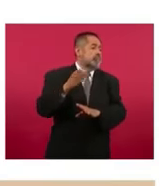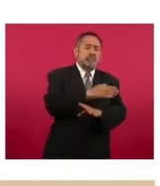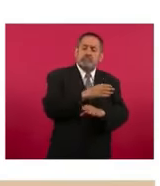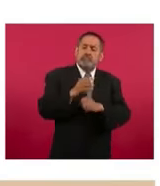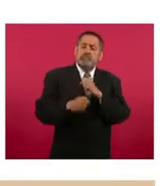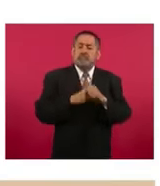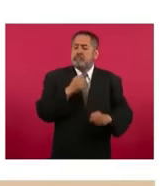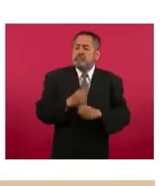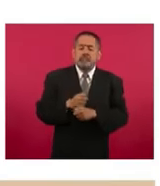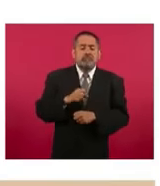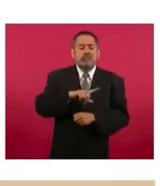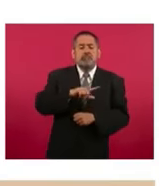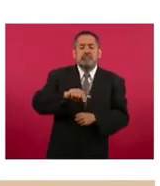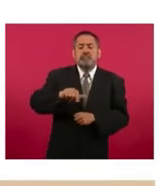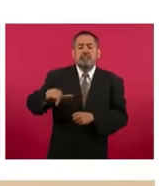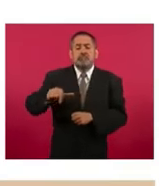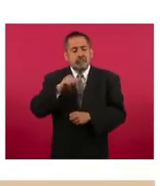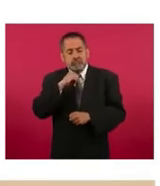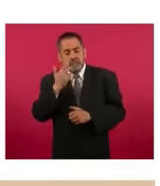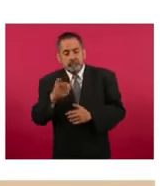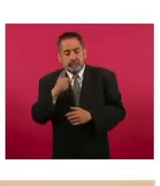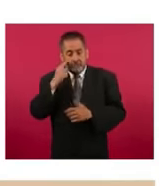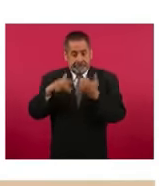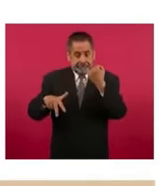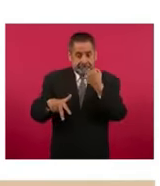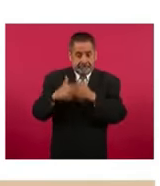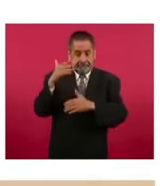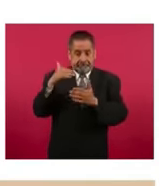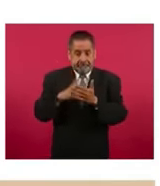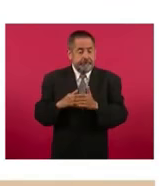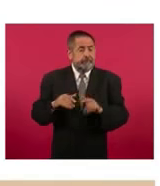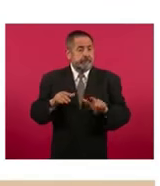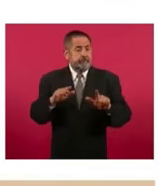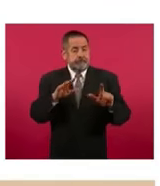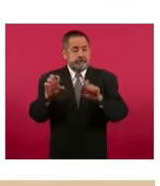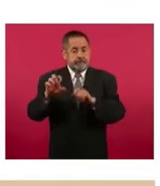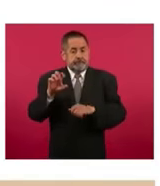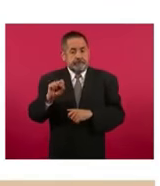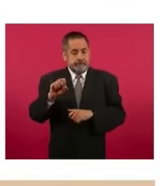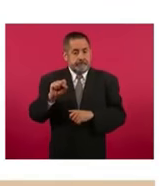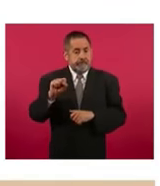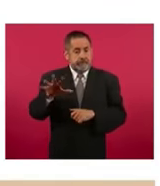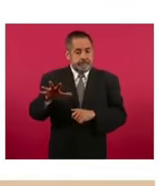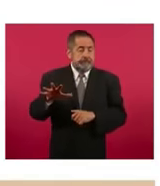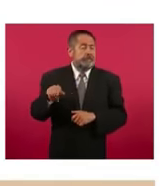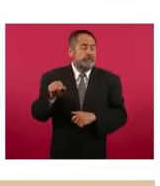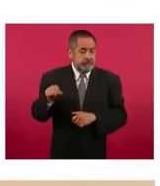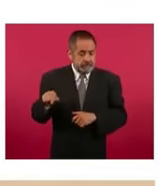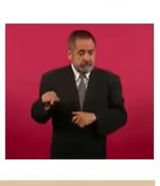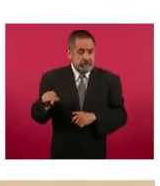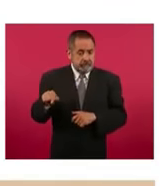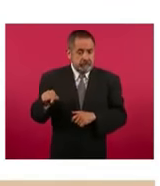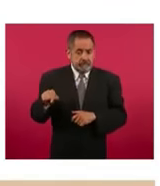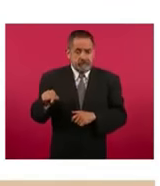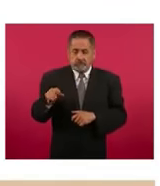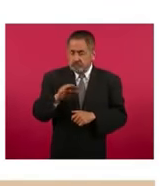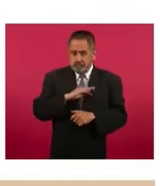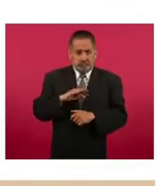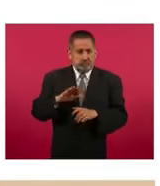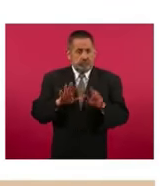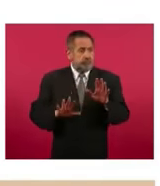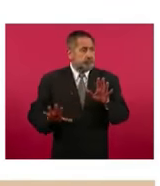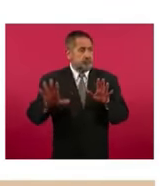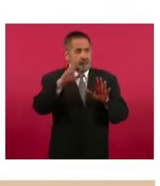para este año siguen estando vacantes, son 13 mil 765 que están a